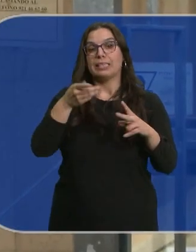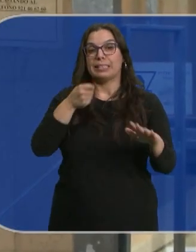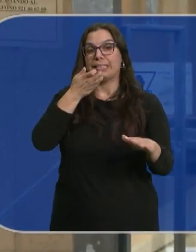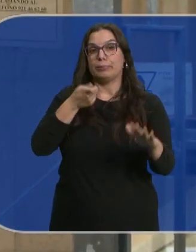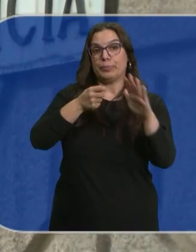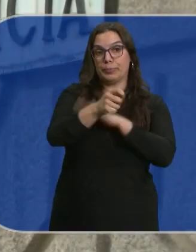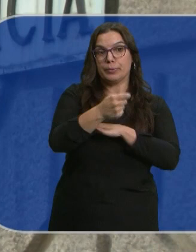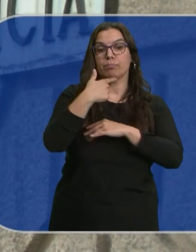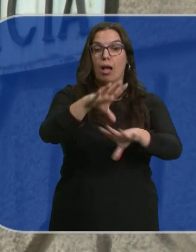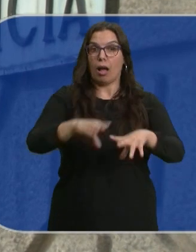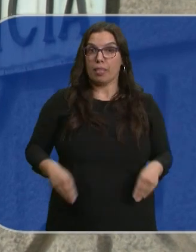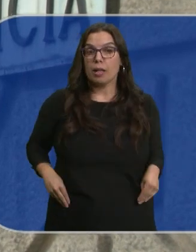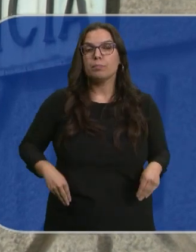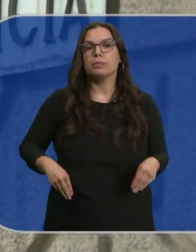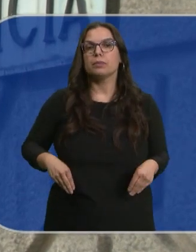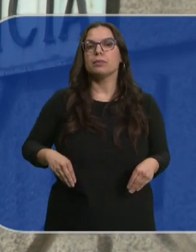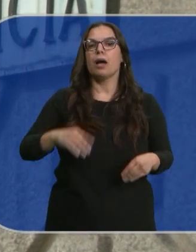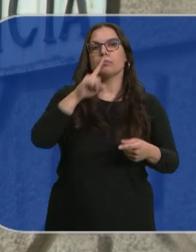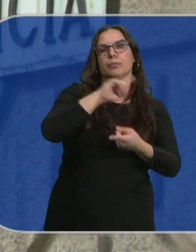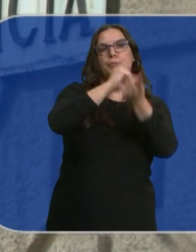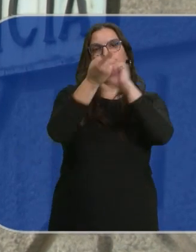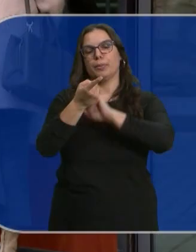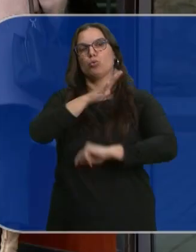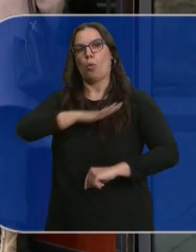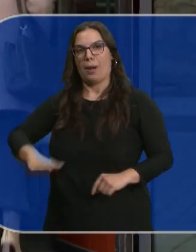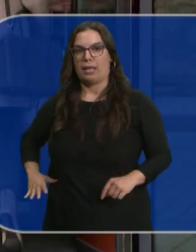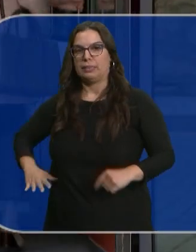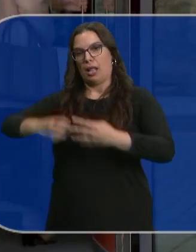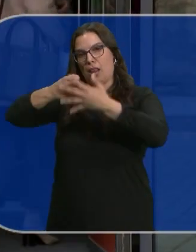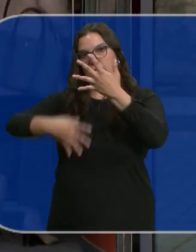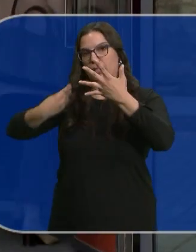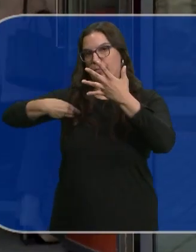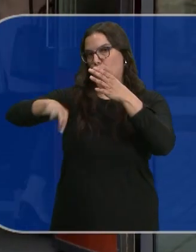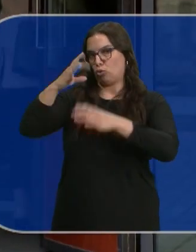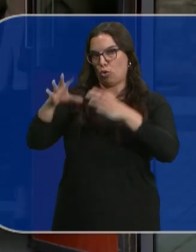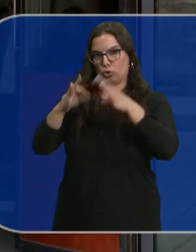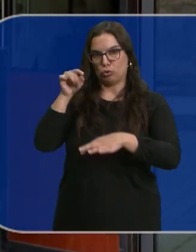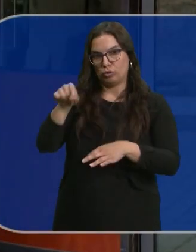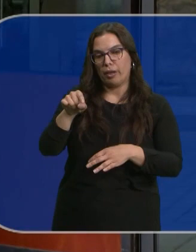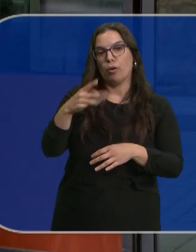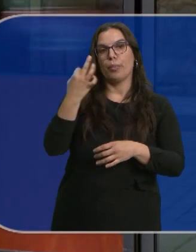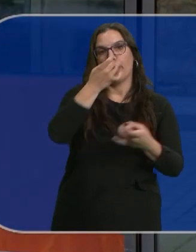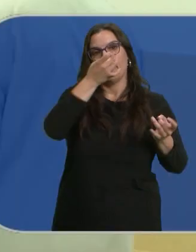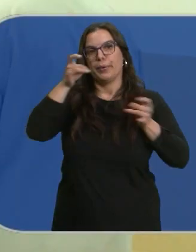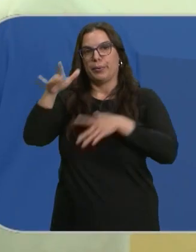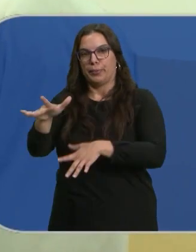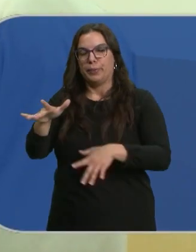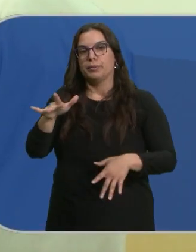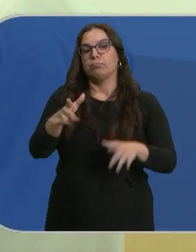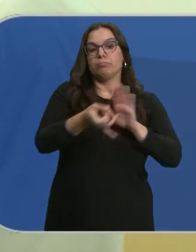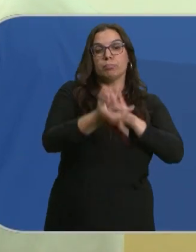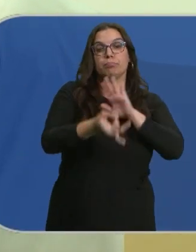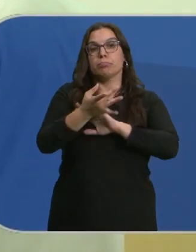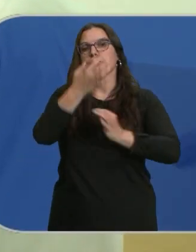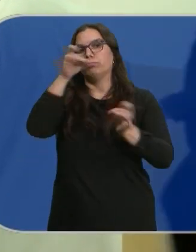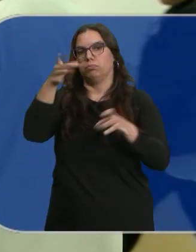alegaciones y hayan sido aceptados serán sustituidos por los suplentes que hayan salido en el sorteo que cubrirán esas bajas que vayan